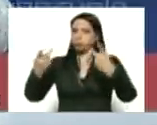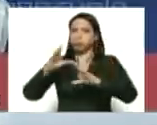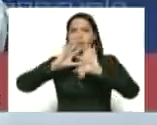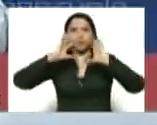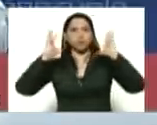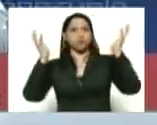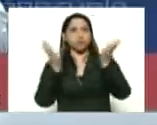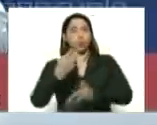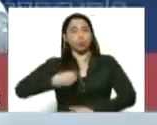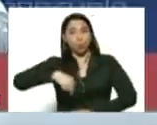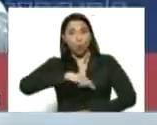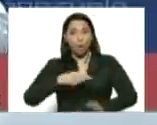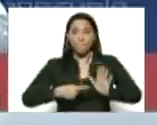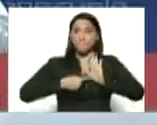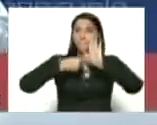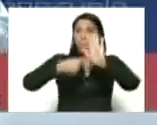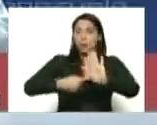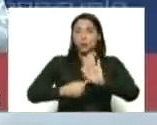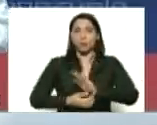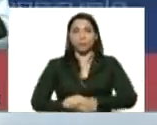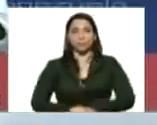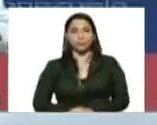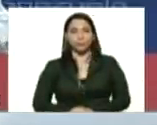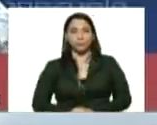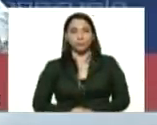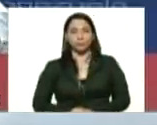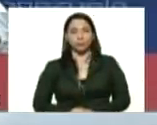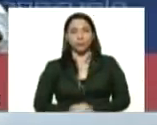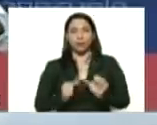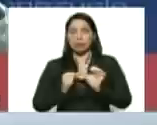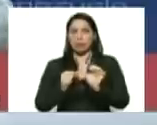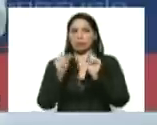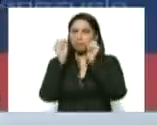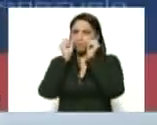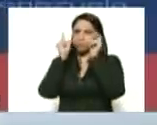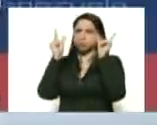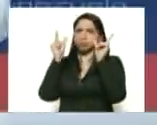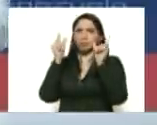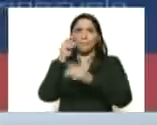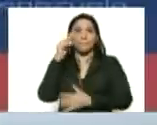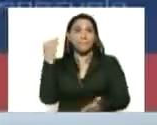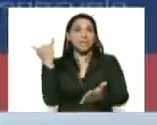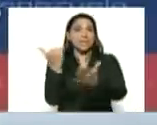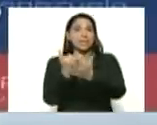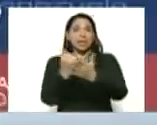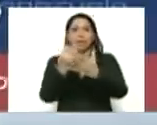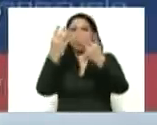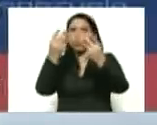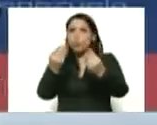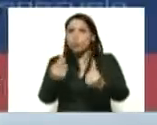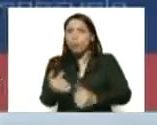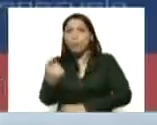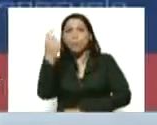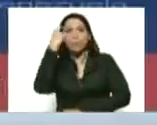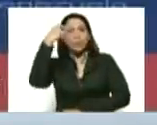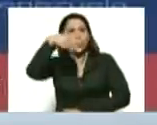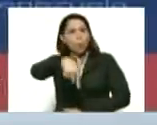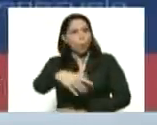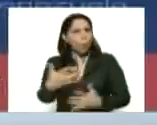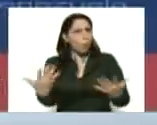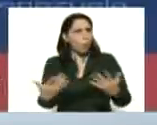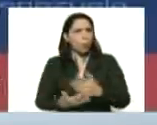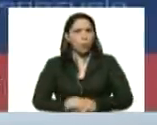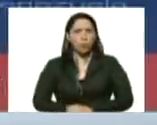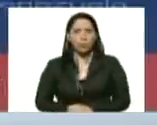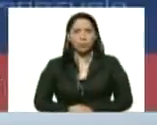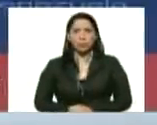mundo estamos dando ejemplo. Quedan sorprendidos. Miren los números del día de hoy. En